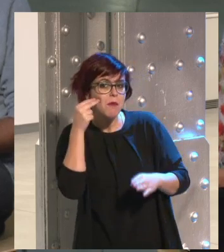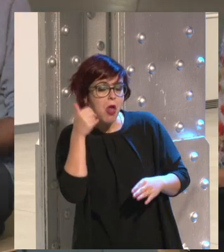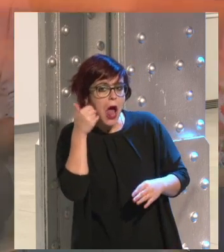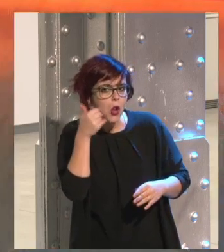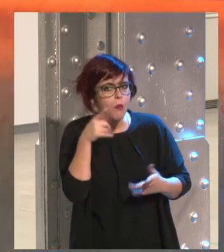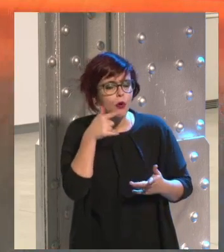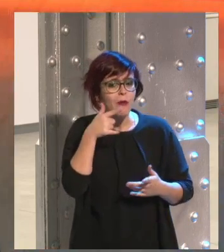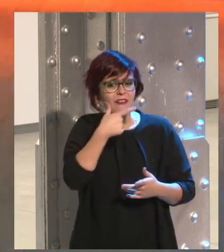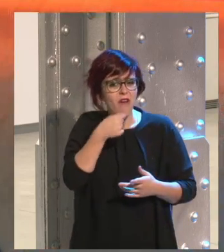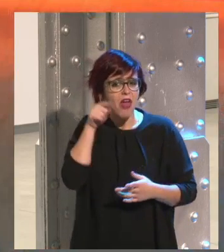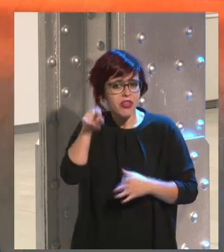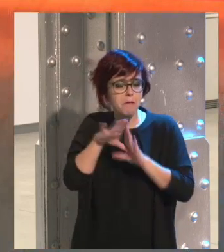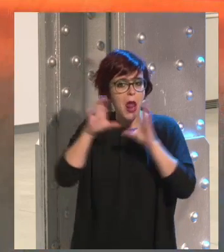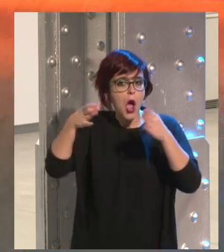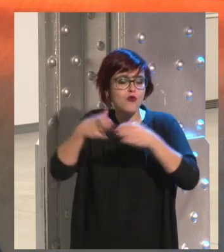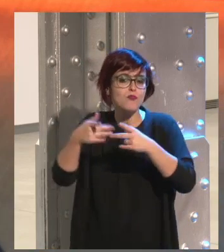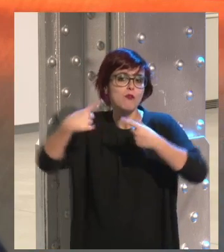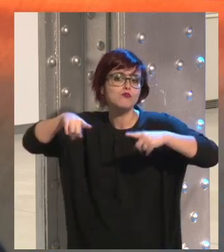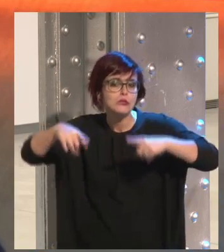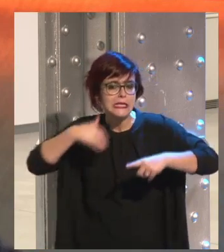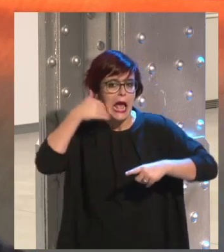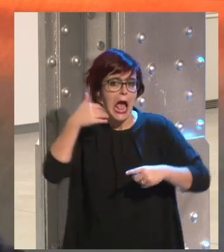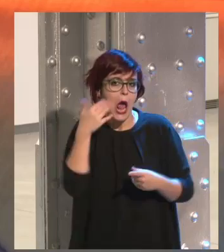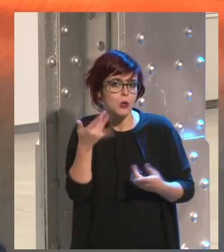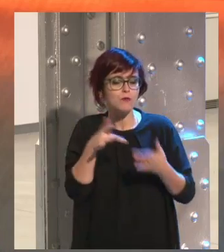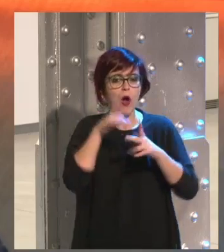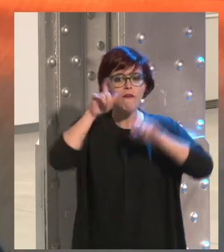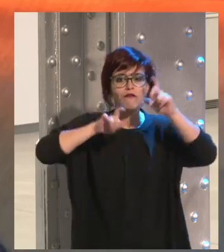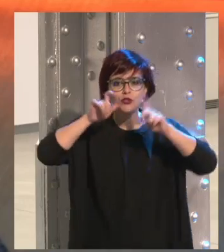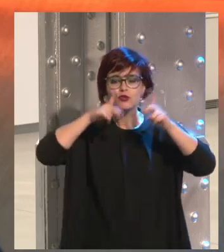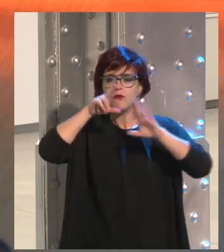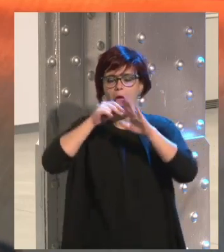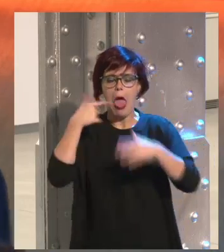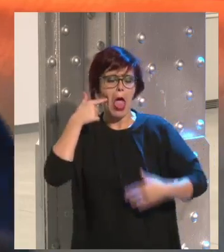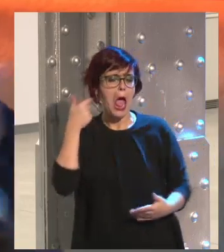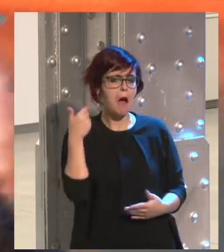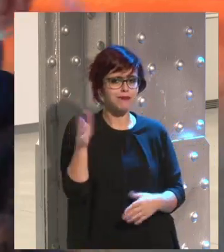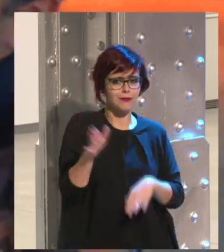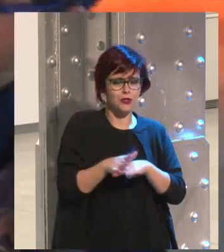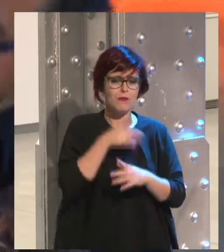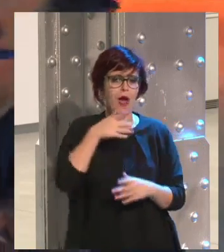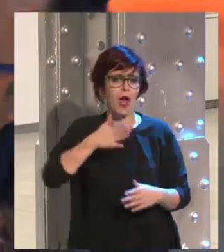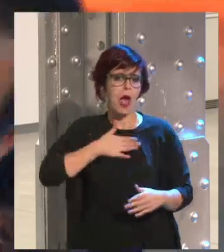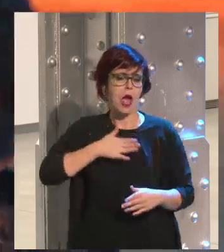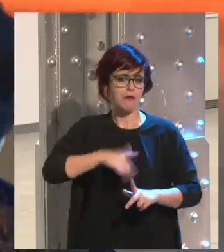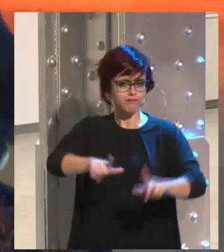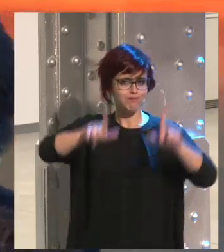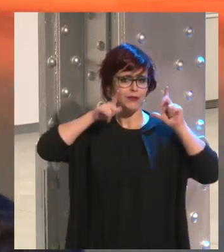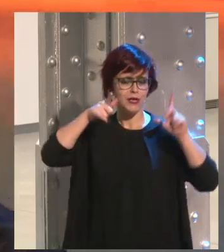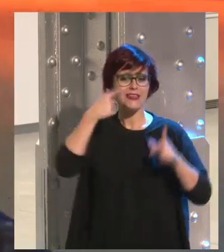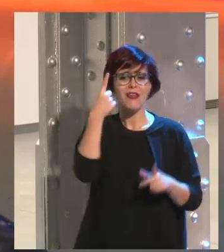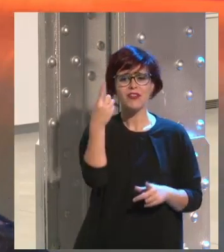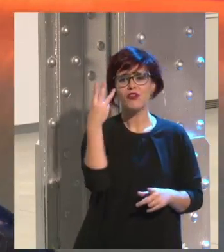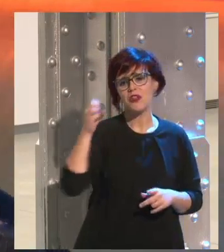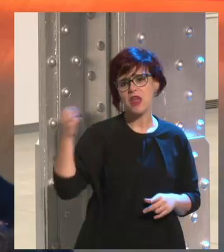Porque es mucho más fácil para un grupo de música compartir sus fotos, sus vídeos. No, somos MySpace, tenemos 130